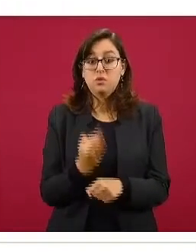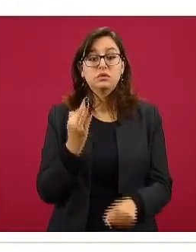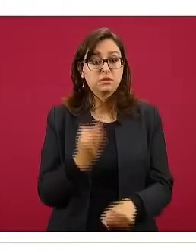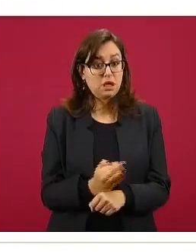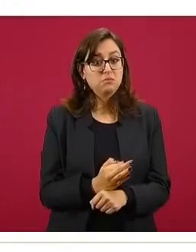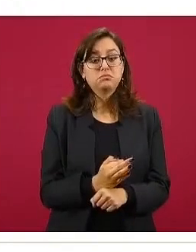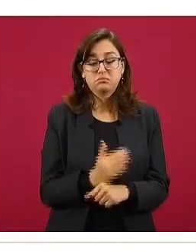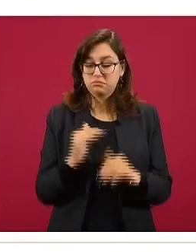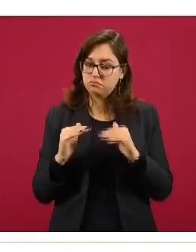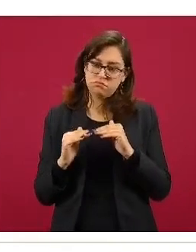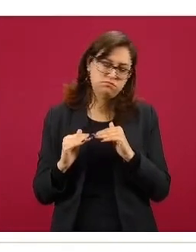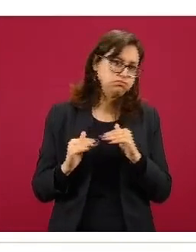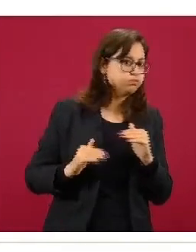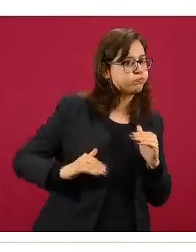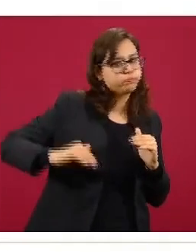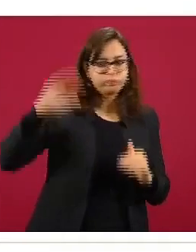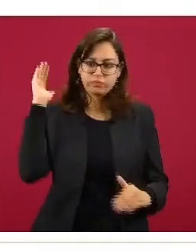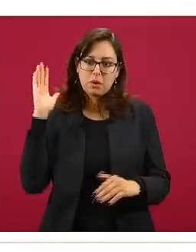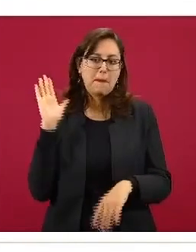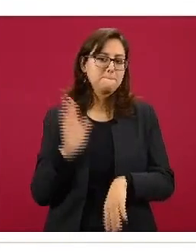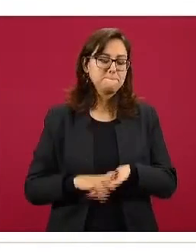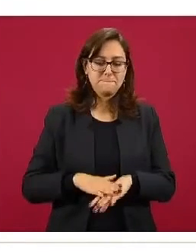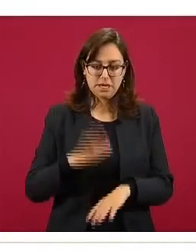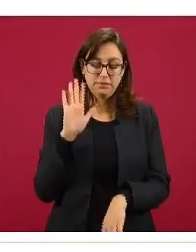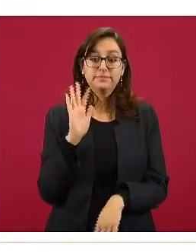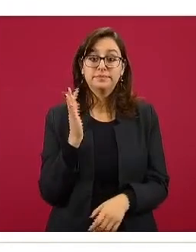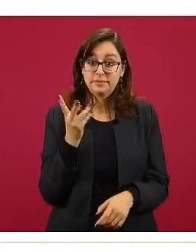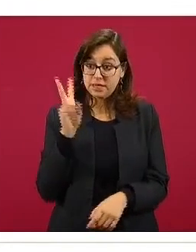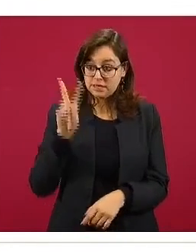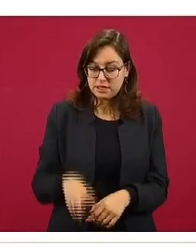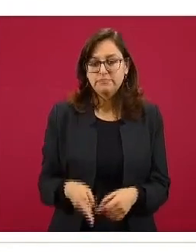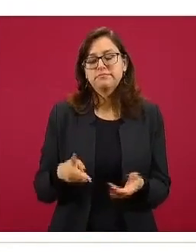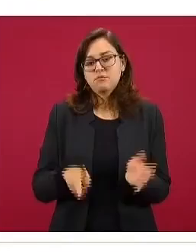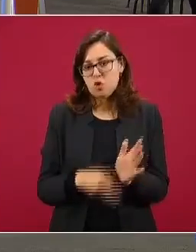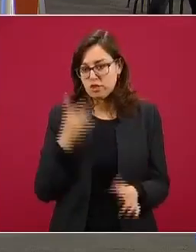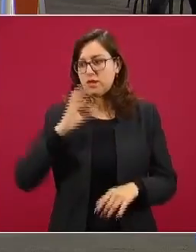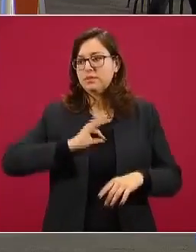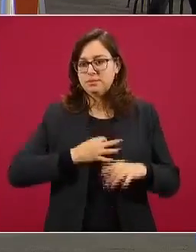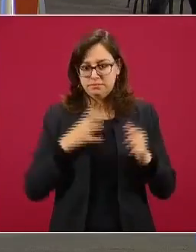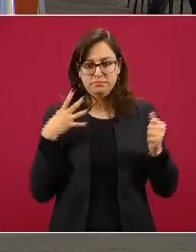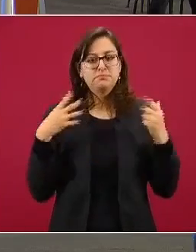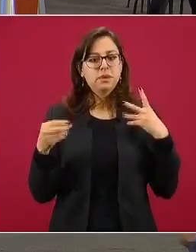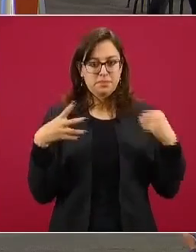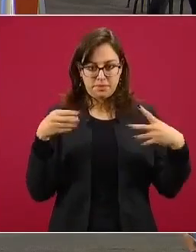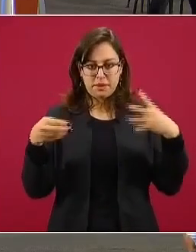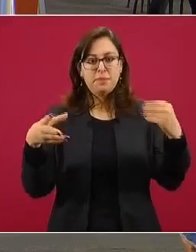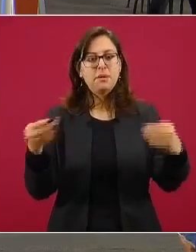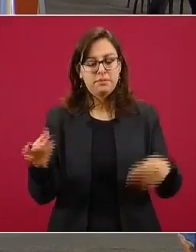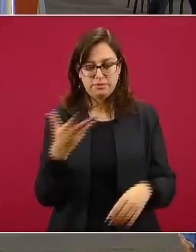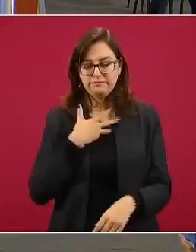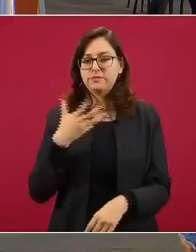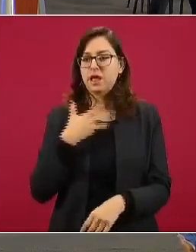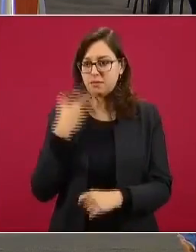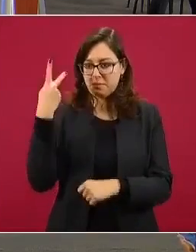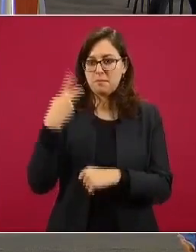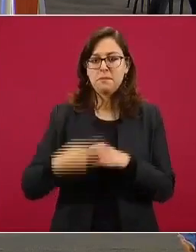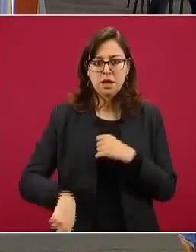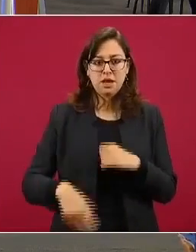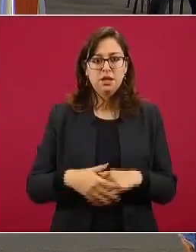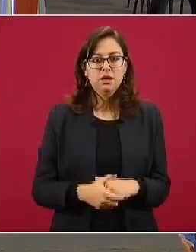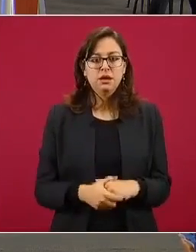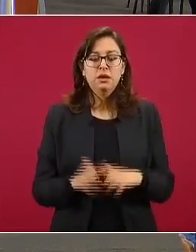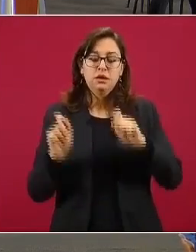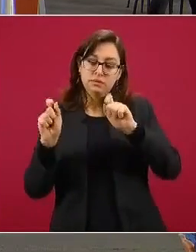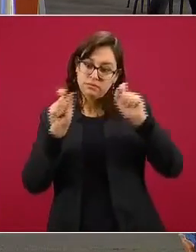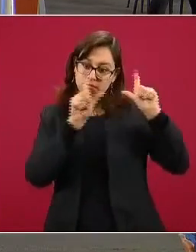a la meseta original. Claramente está en una situación de rebrote, como lo hemos estado advirtiendo en el riesgo. Verán en la viñeta